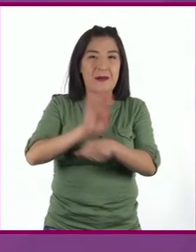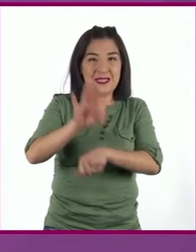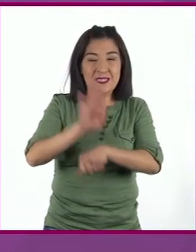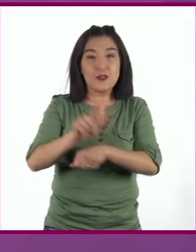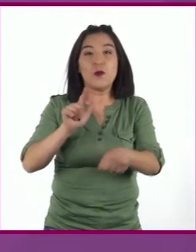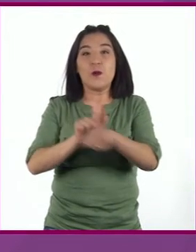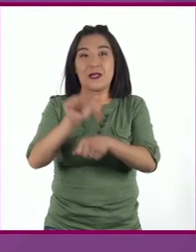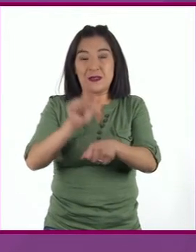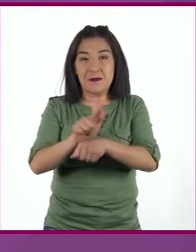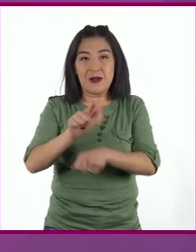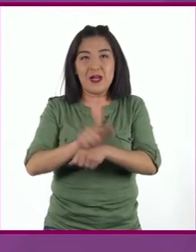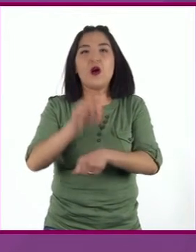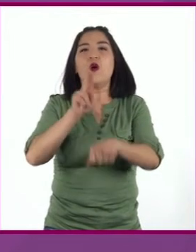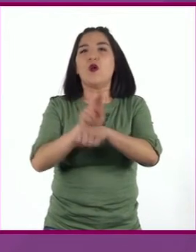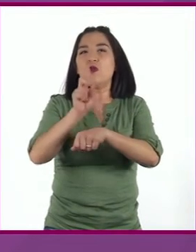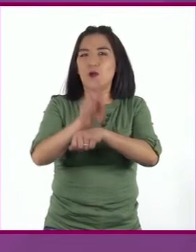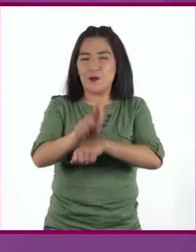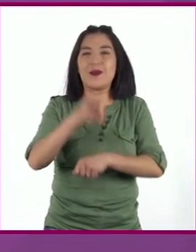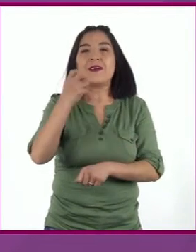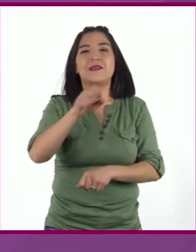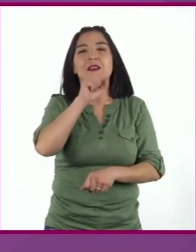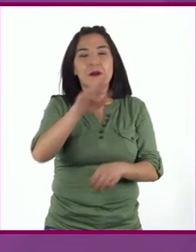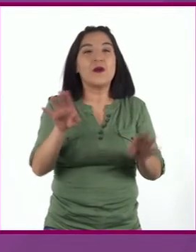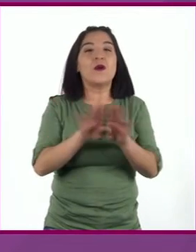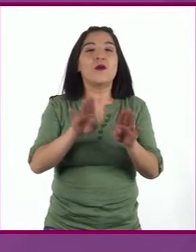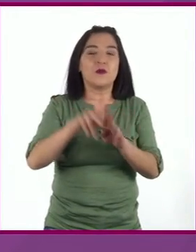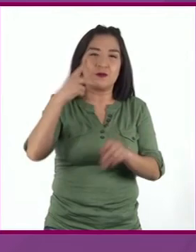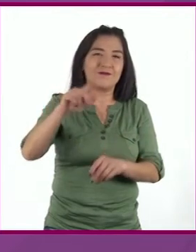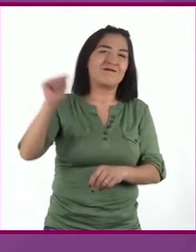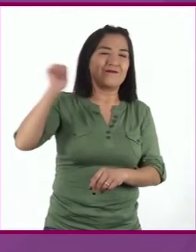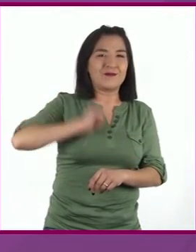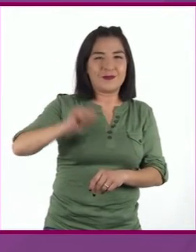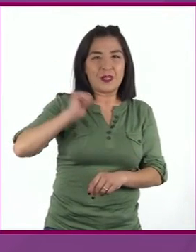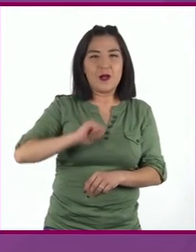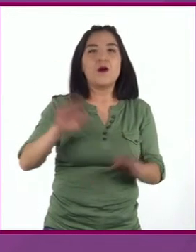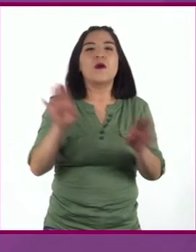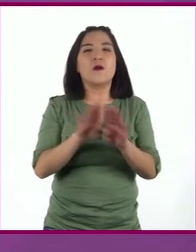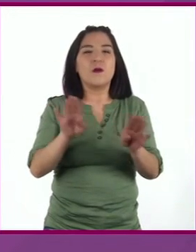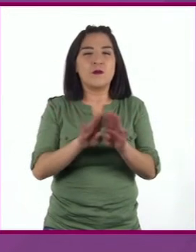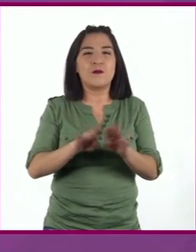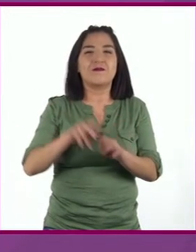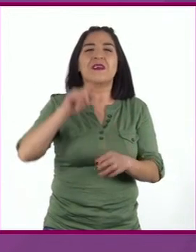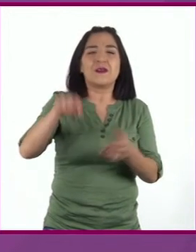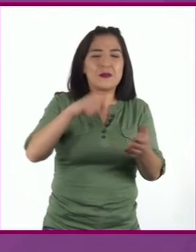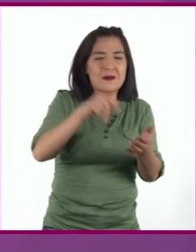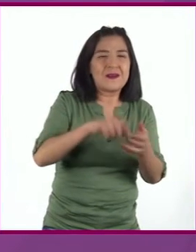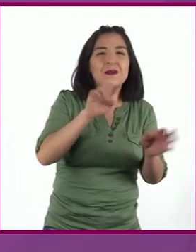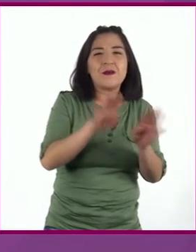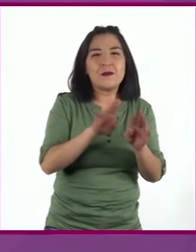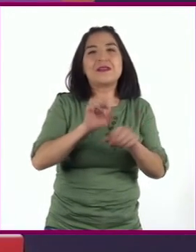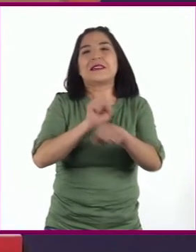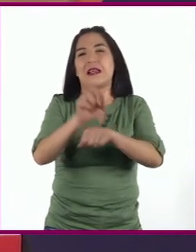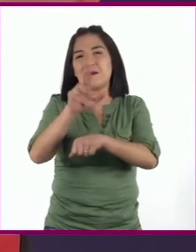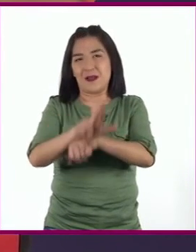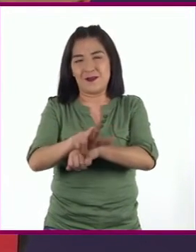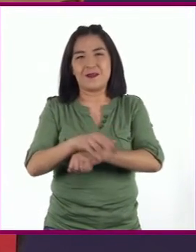Honduras E incluía en épocas anteriores pequeñas porciones del Salvador